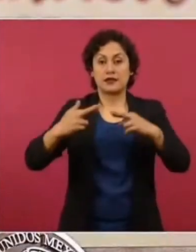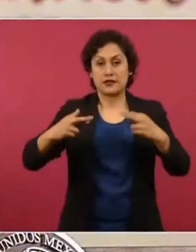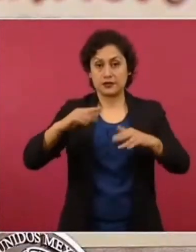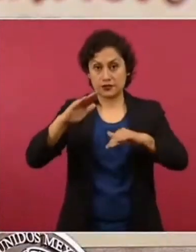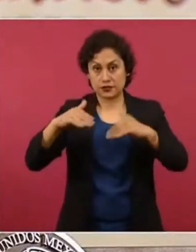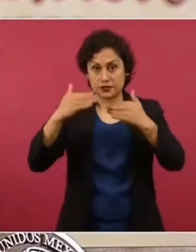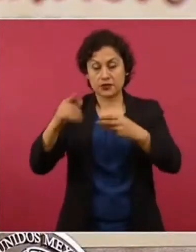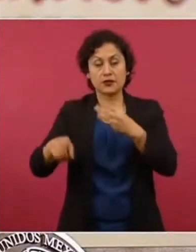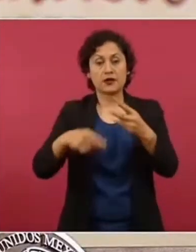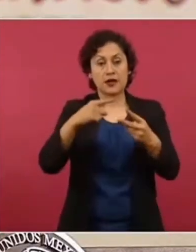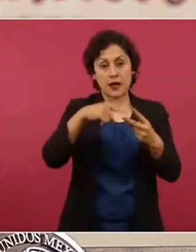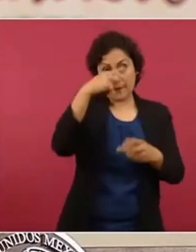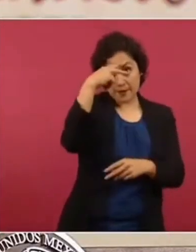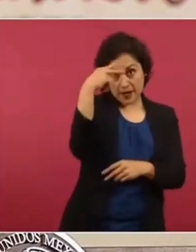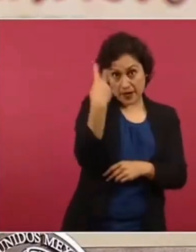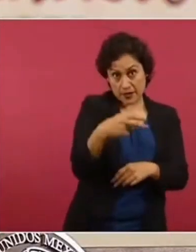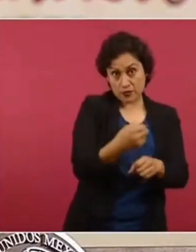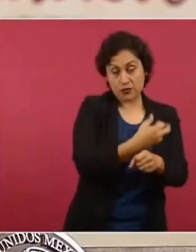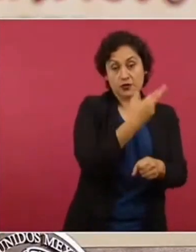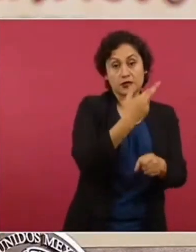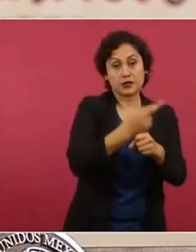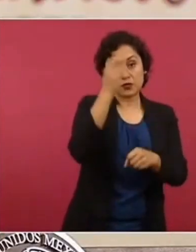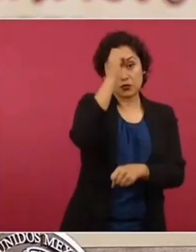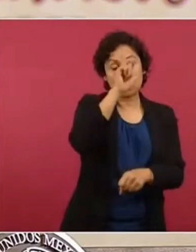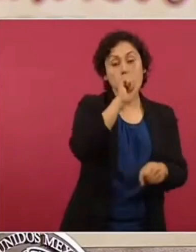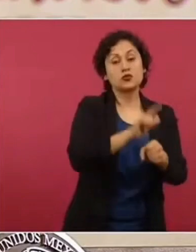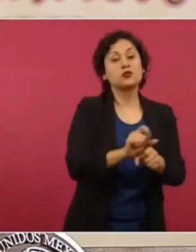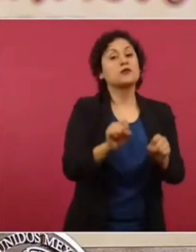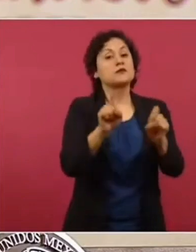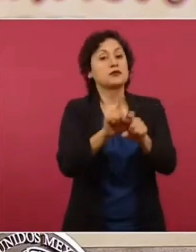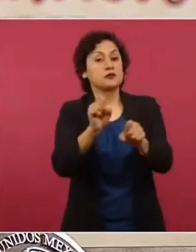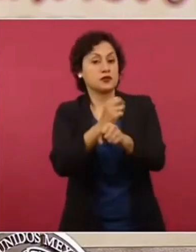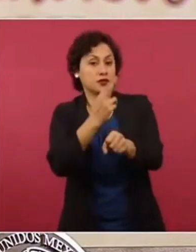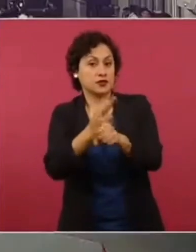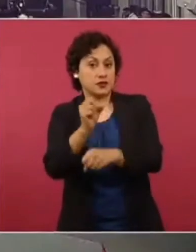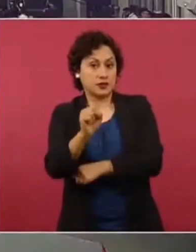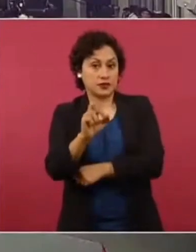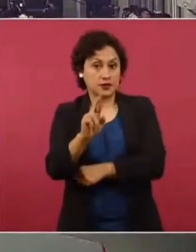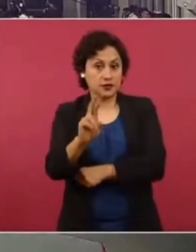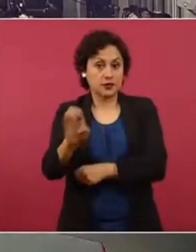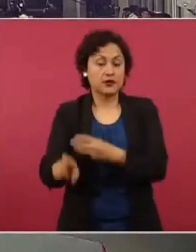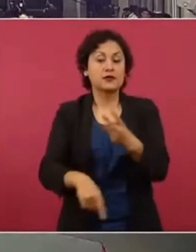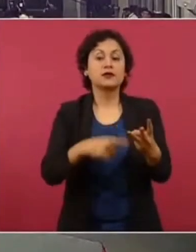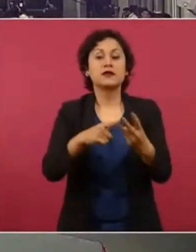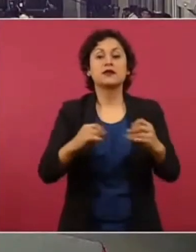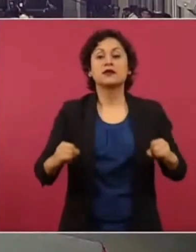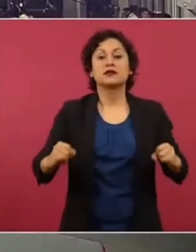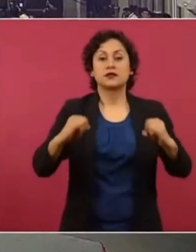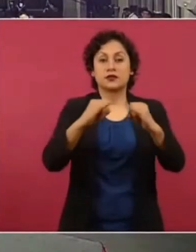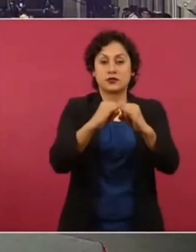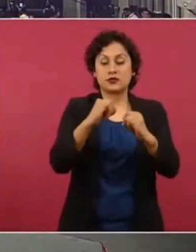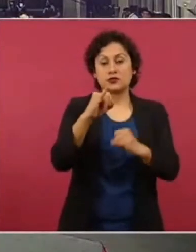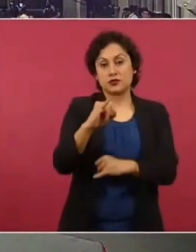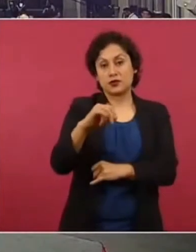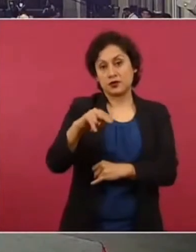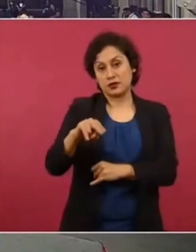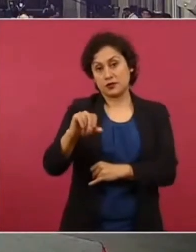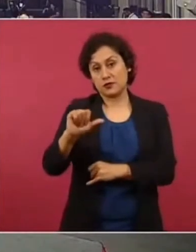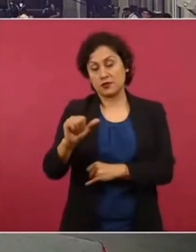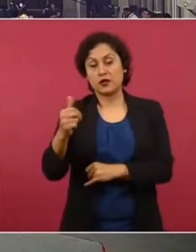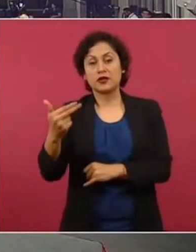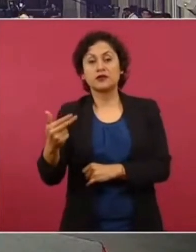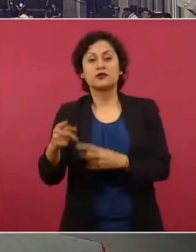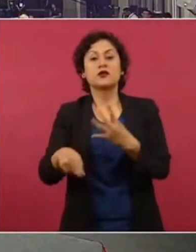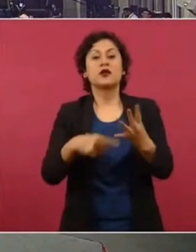a la Secretaria de la Cultura y a la Secretaría de Relaciones Exteriores, al Instituto Nacional de Antropología e Historia y a la Guardia